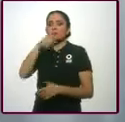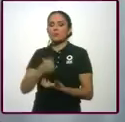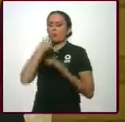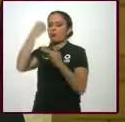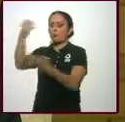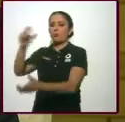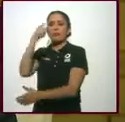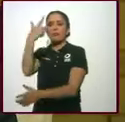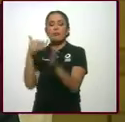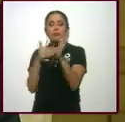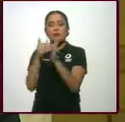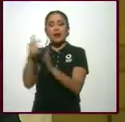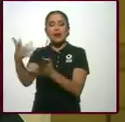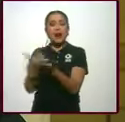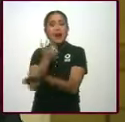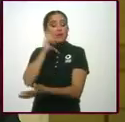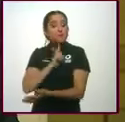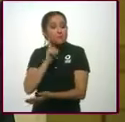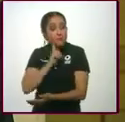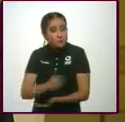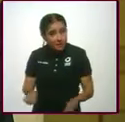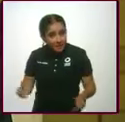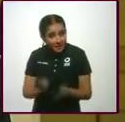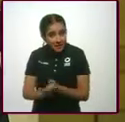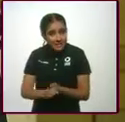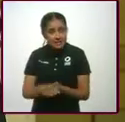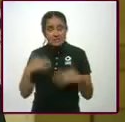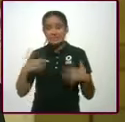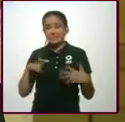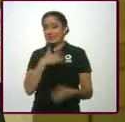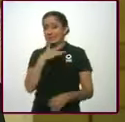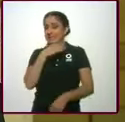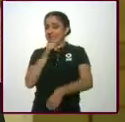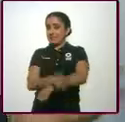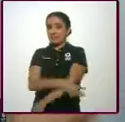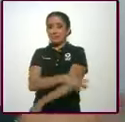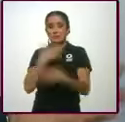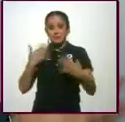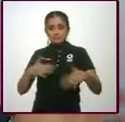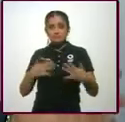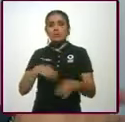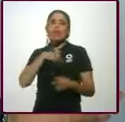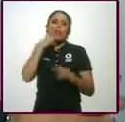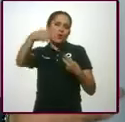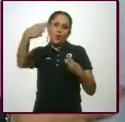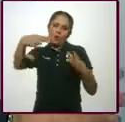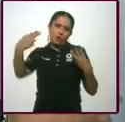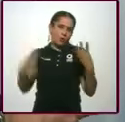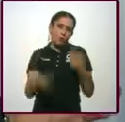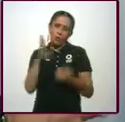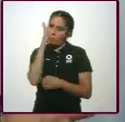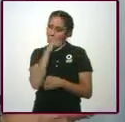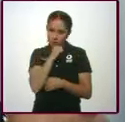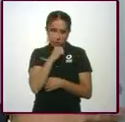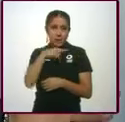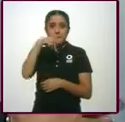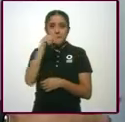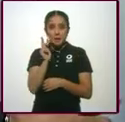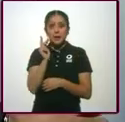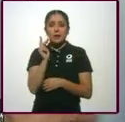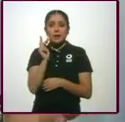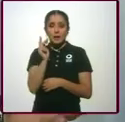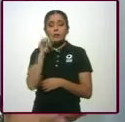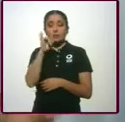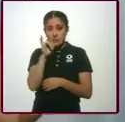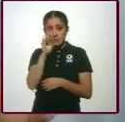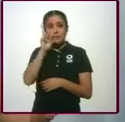cosa? Hay otro. Oye, pero qué emocionante también. No podemos decir nombres ni nada. Sí, claro, lo sé. Pero sí te